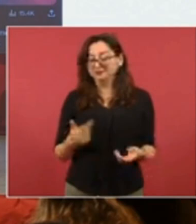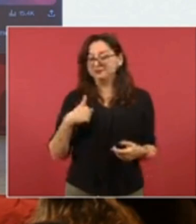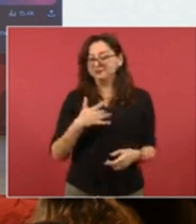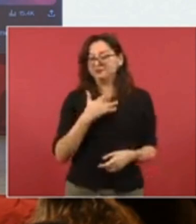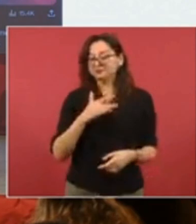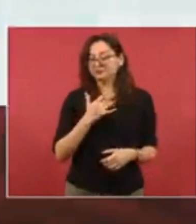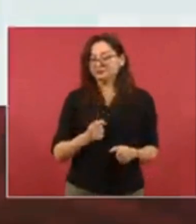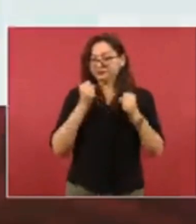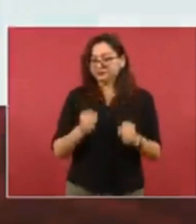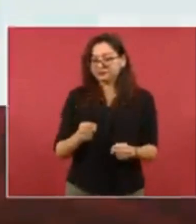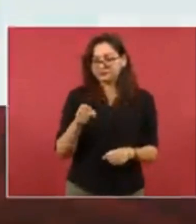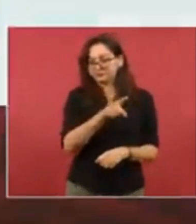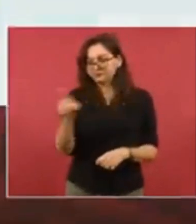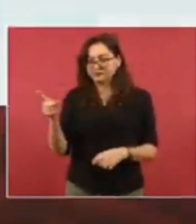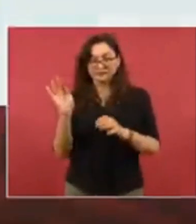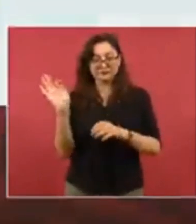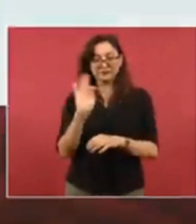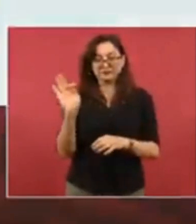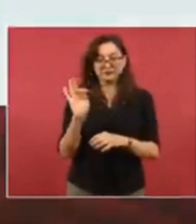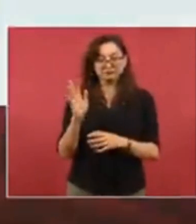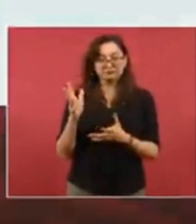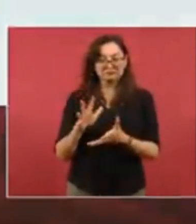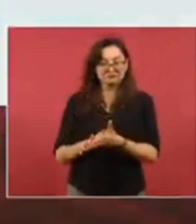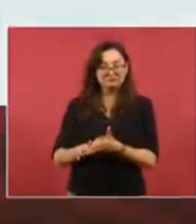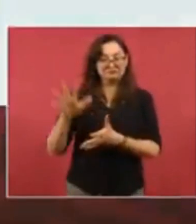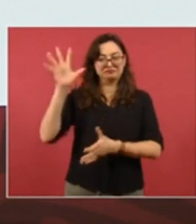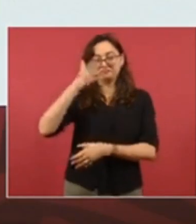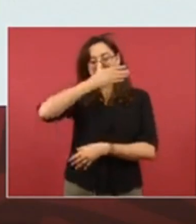de que al que estaba de jefe de la DEA en México